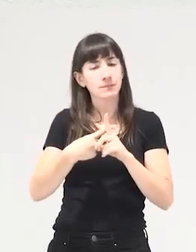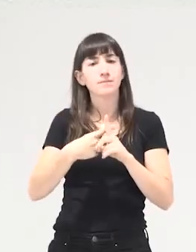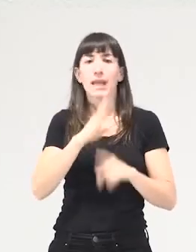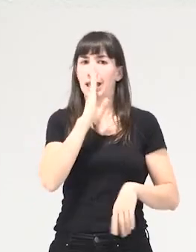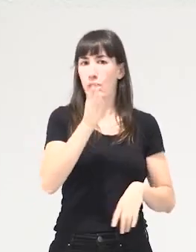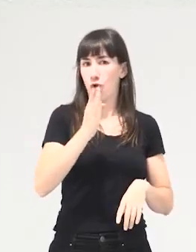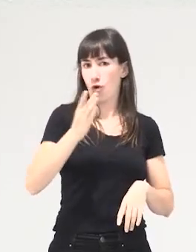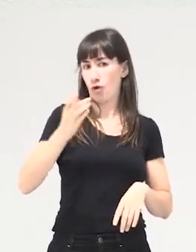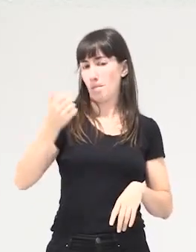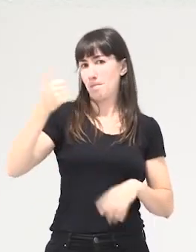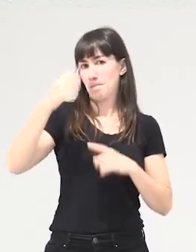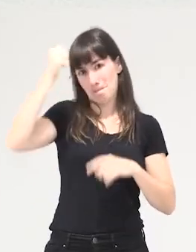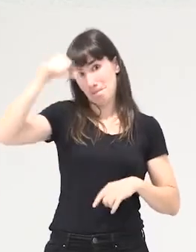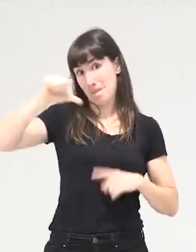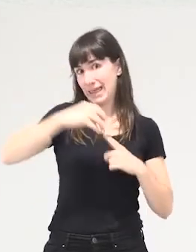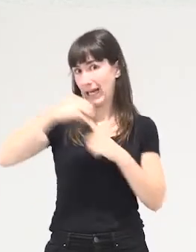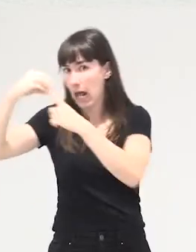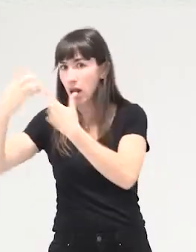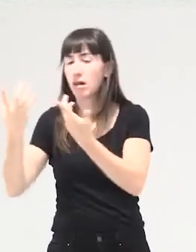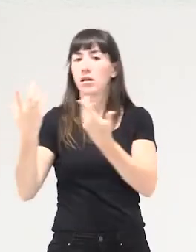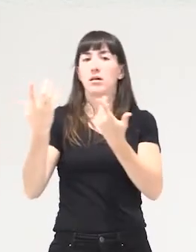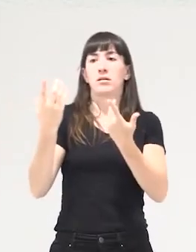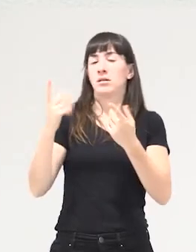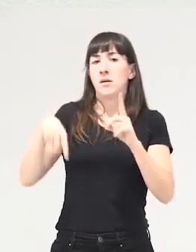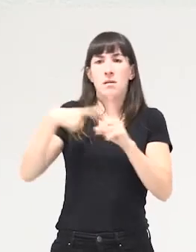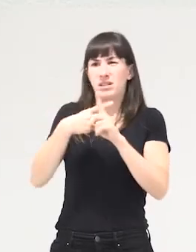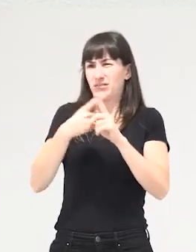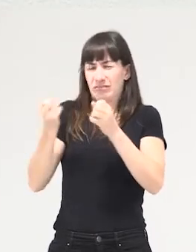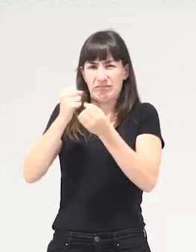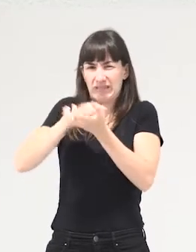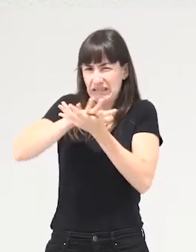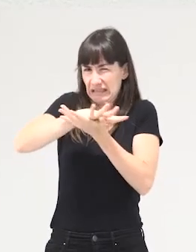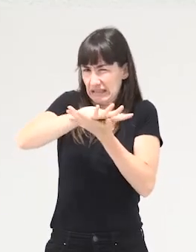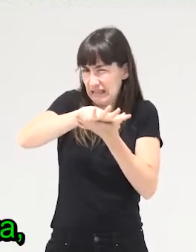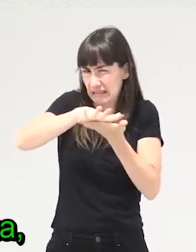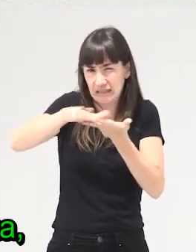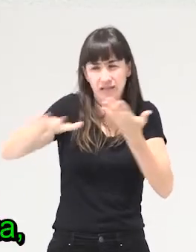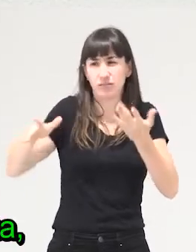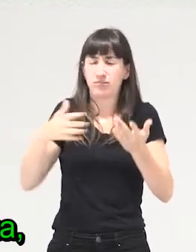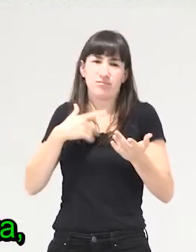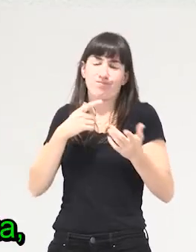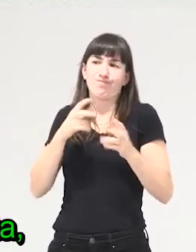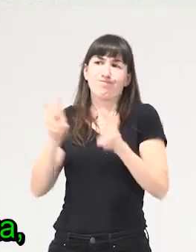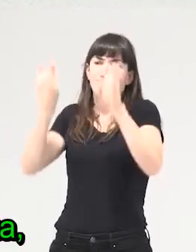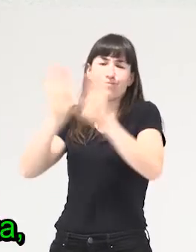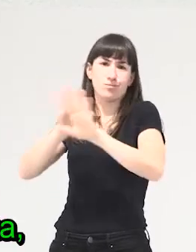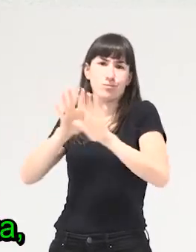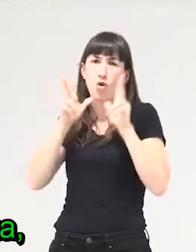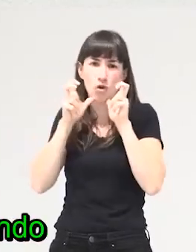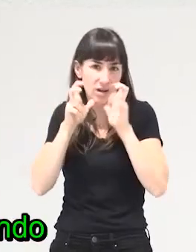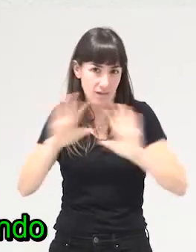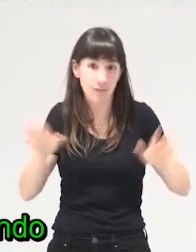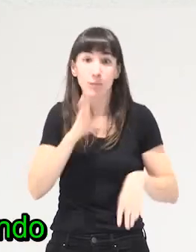colonialista, que es medioambientalmente destructor, que es lo de esa cosa escandalosa que decimos a veces. Entonces, desde la economía feminista,